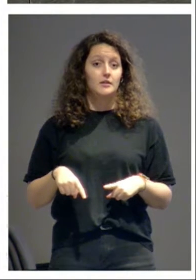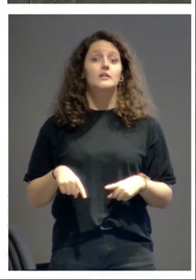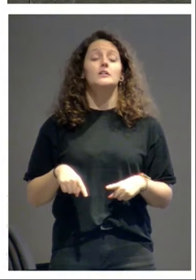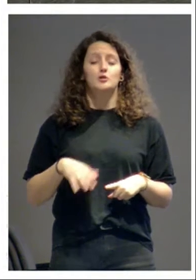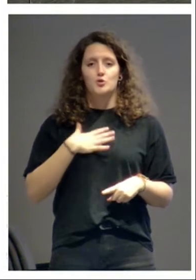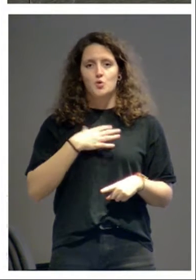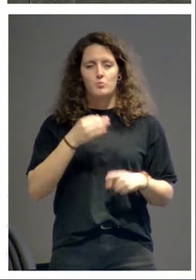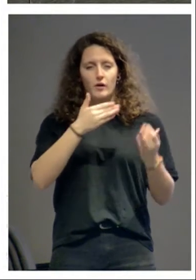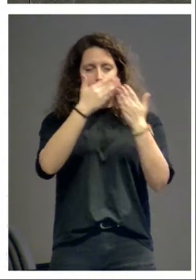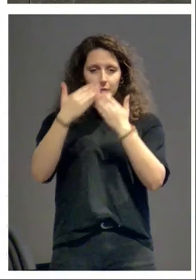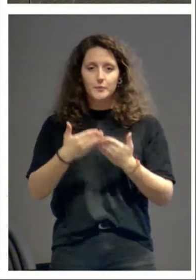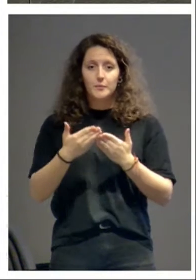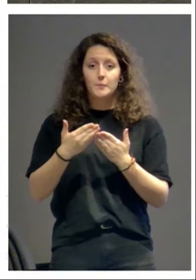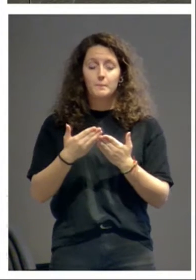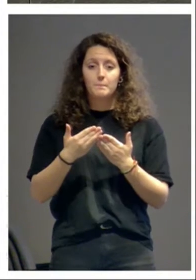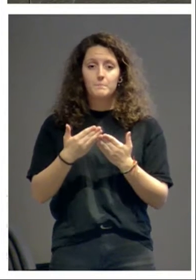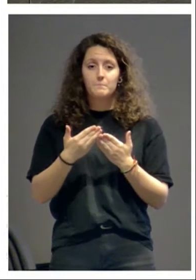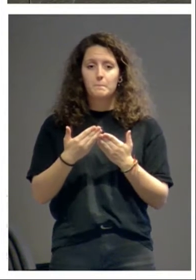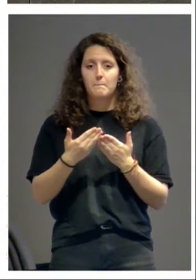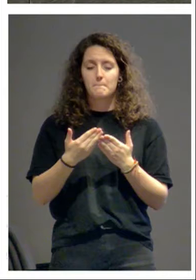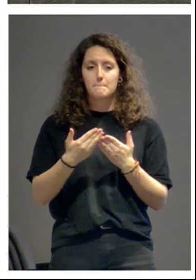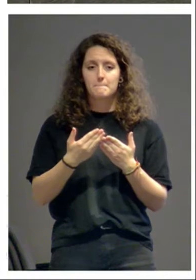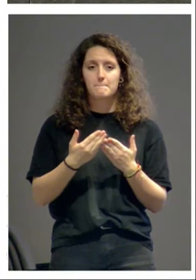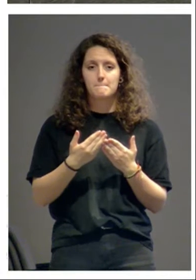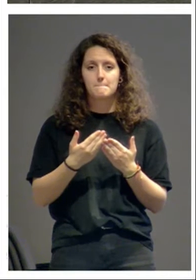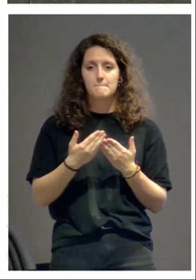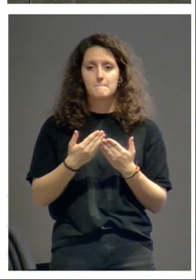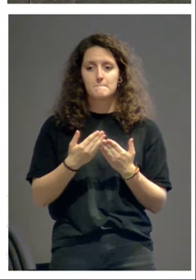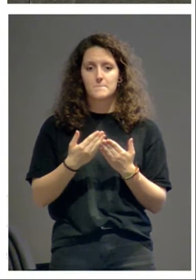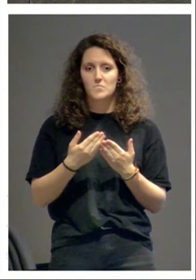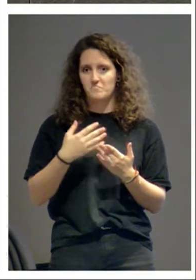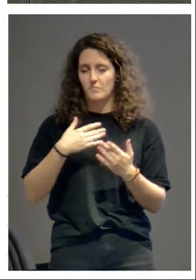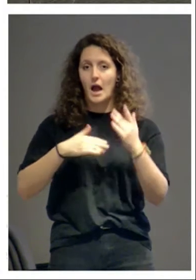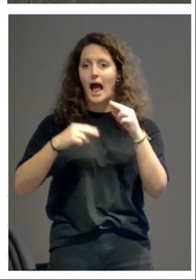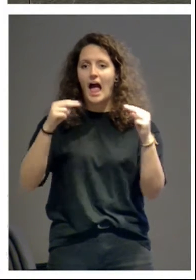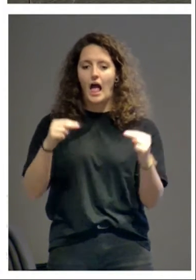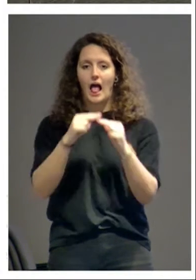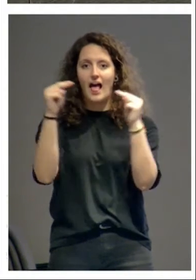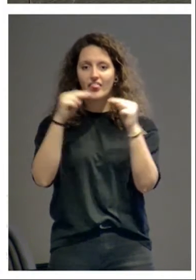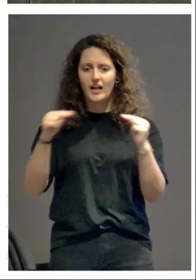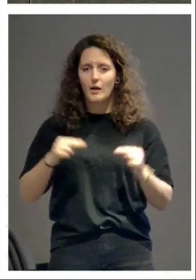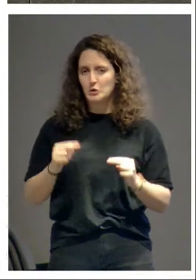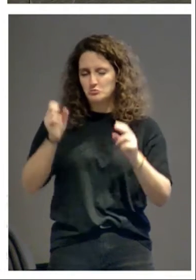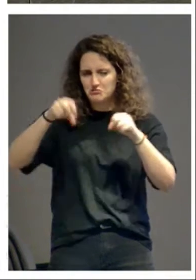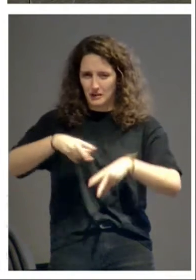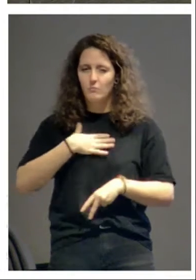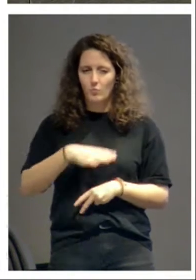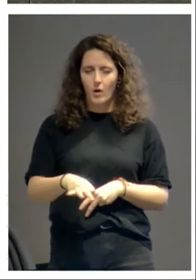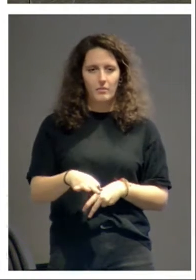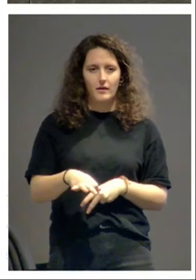abordadas sin la necesidad de la existencia de andamios. Hay mucho que podemos